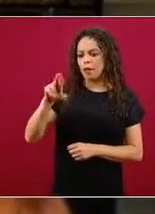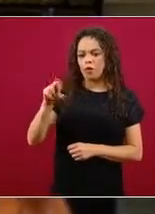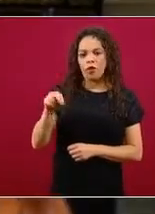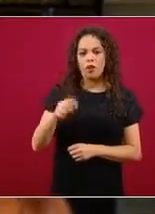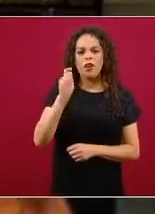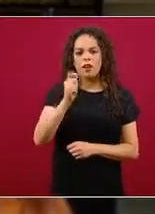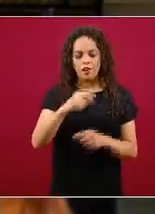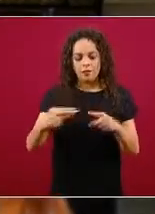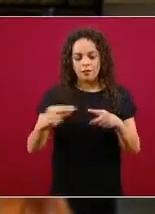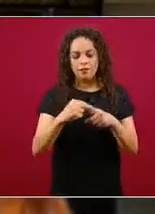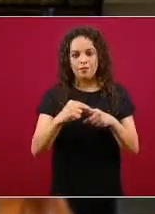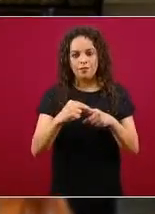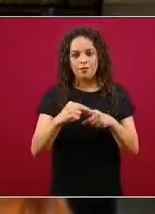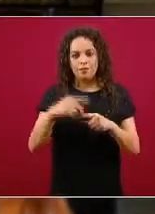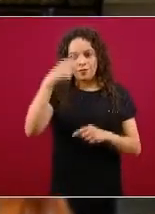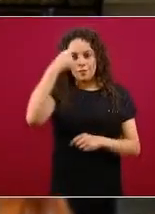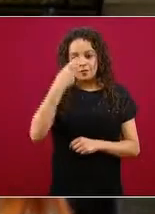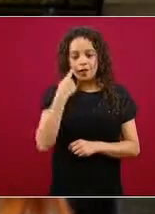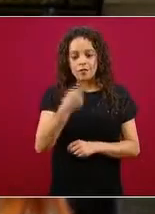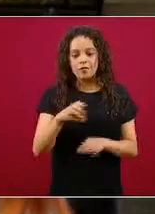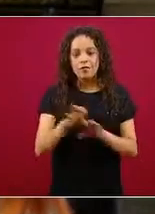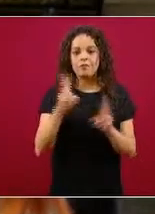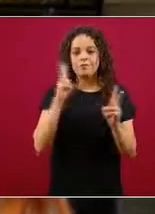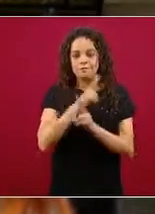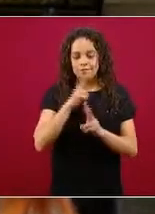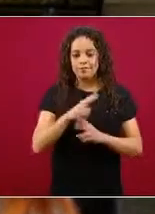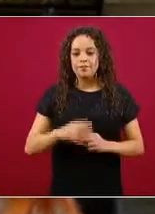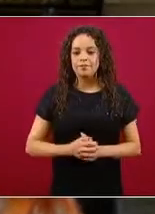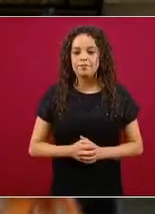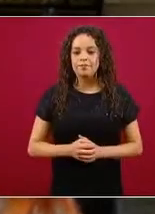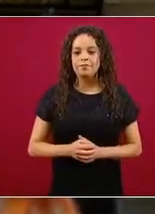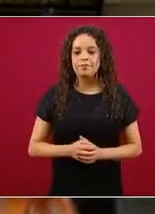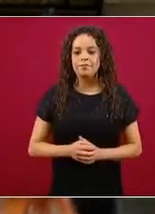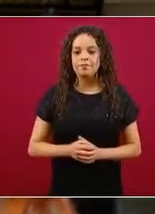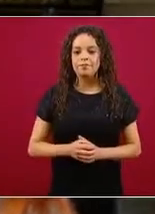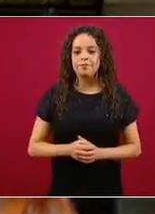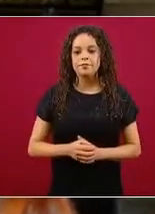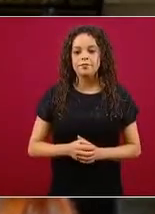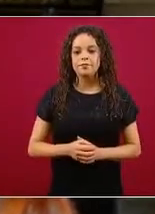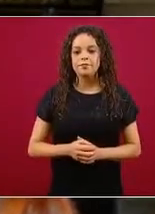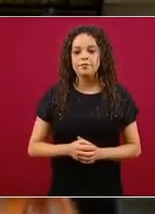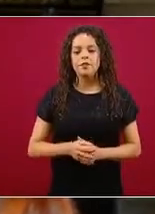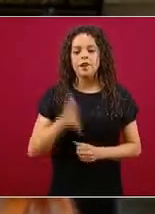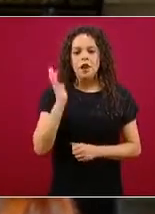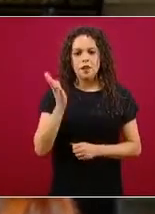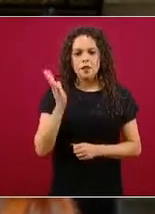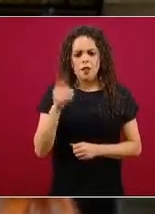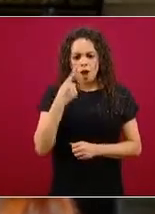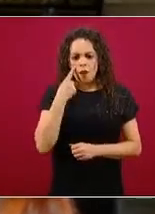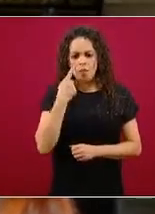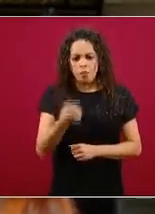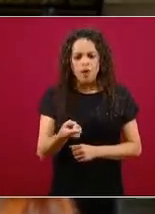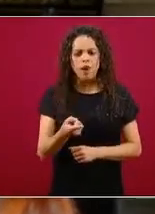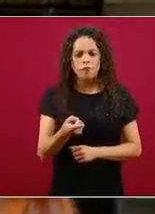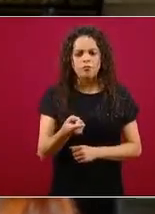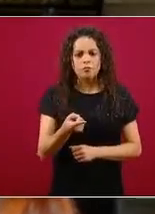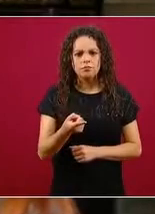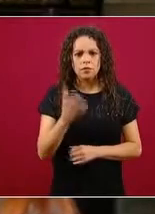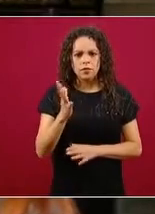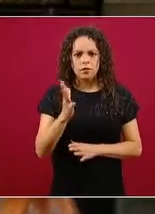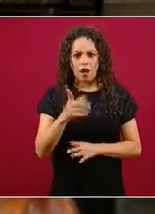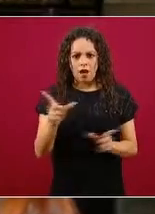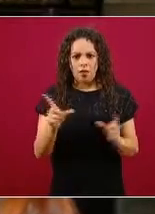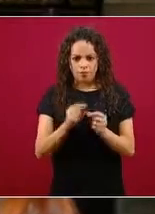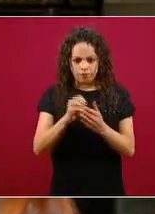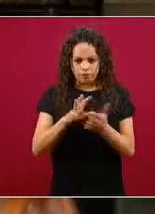precisamente en las redes sociales nos habían hecho esa pregunta que no lo encontraban, pero ya no pudimos concluir. Y comentan pues que no es que esté